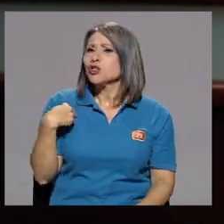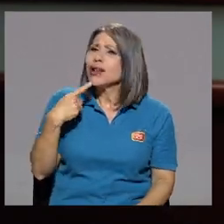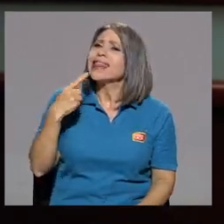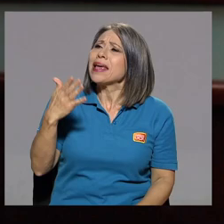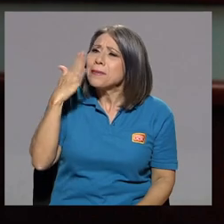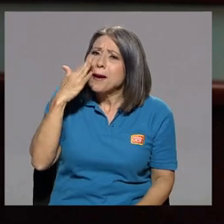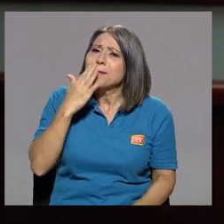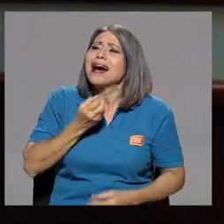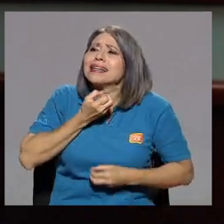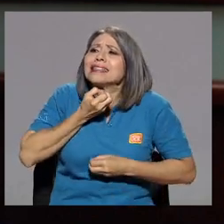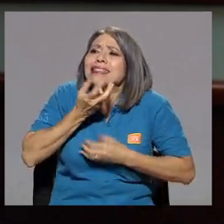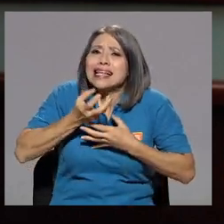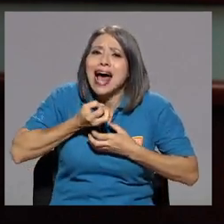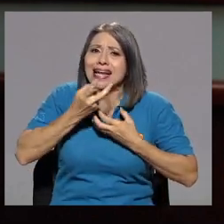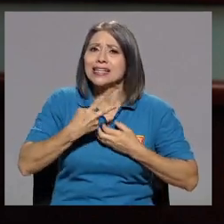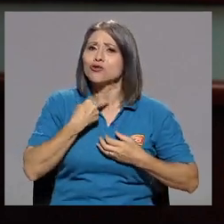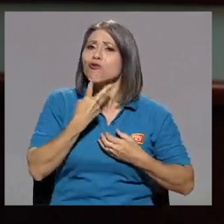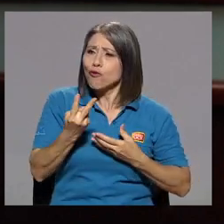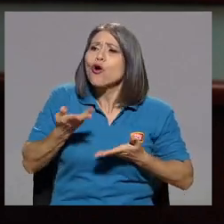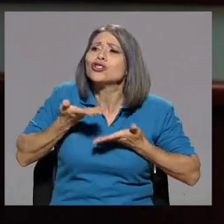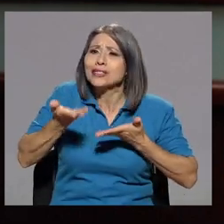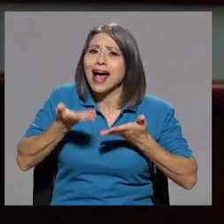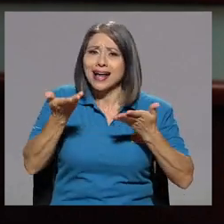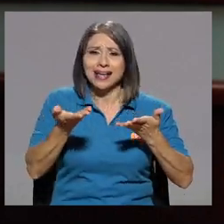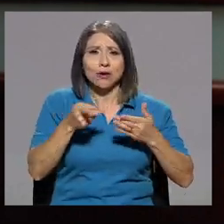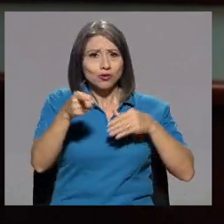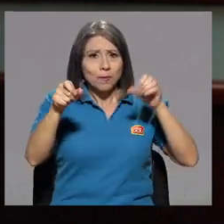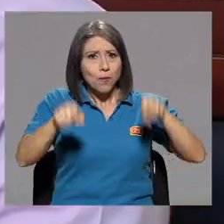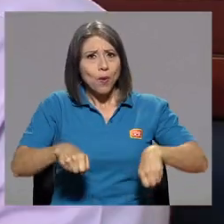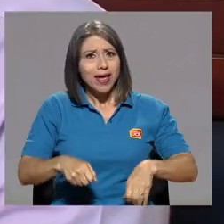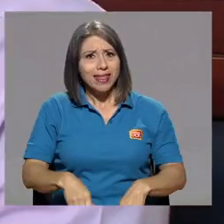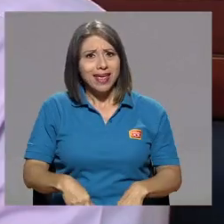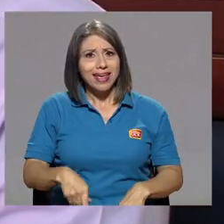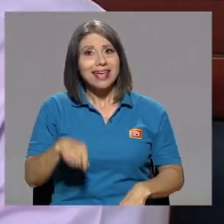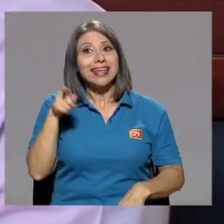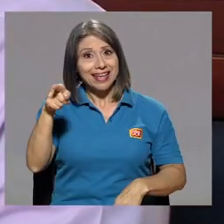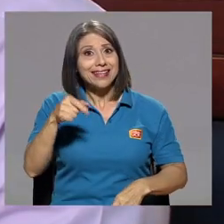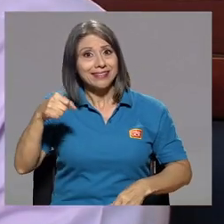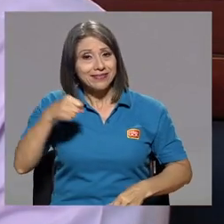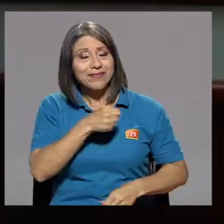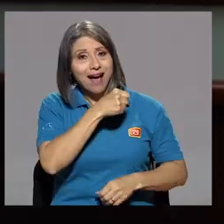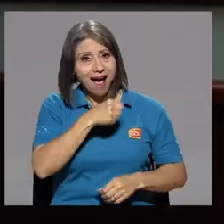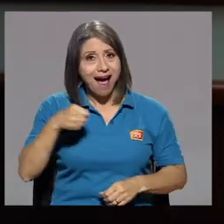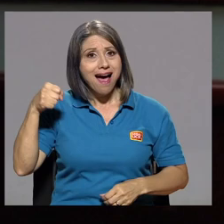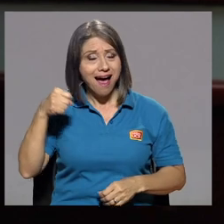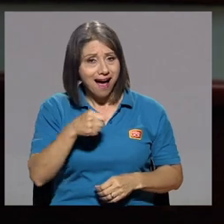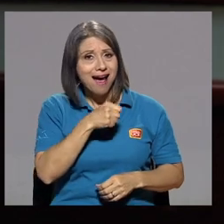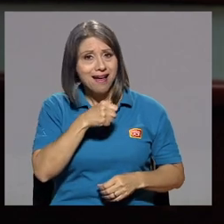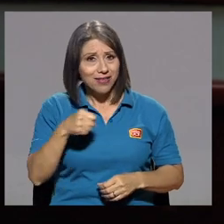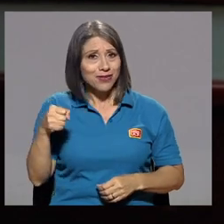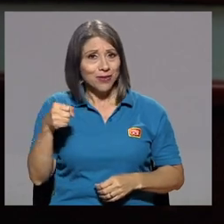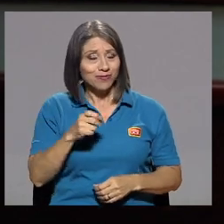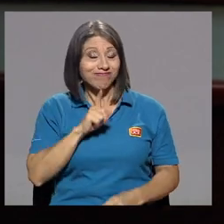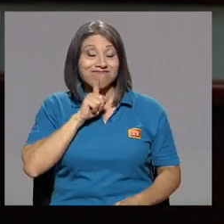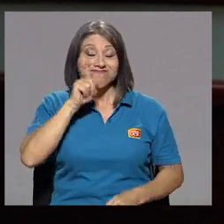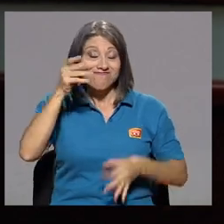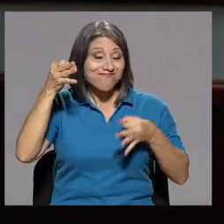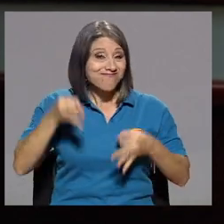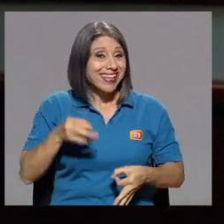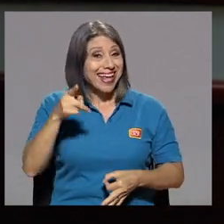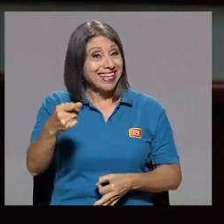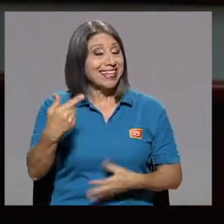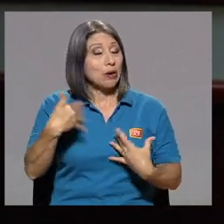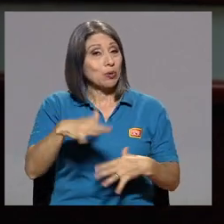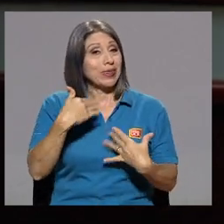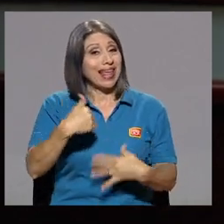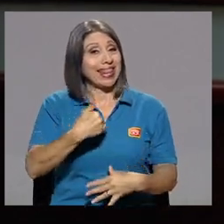garganta, saque su voz, saque, si usted puede. Y la hice cantar, definitivamente, ella tenía una